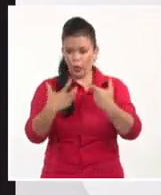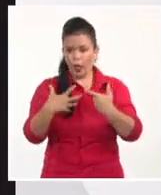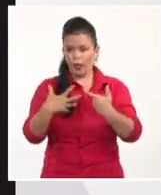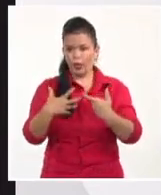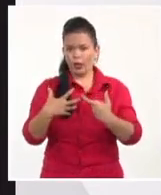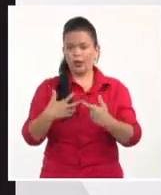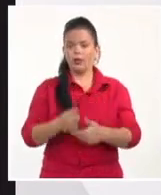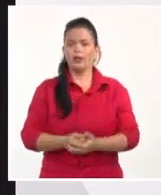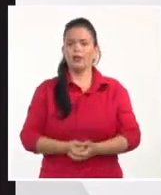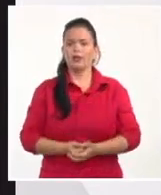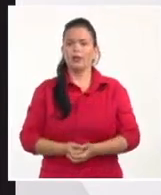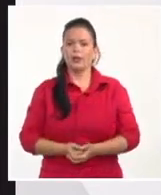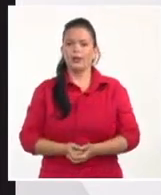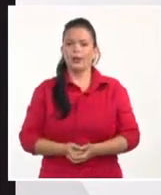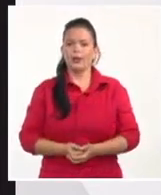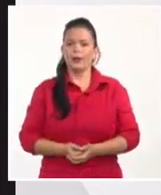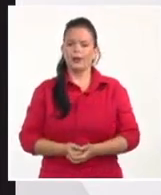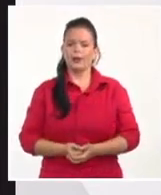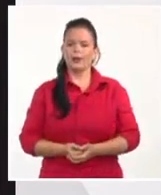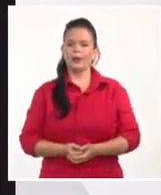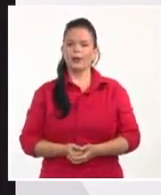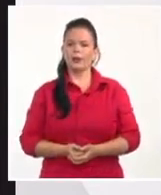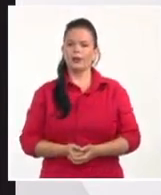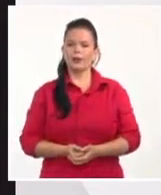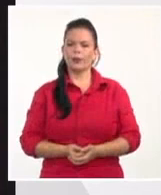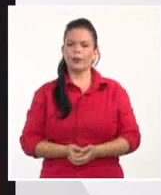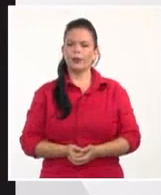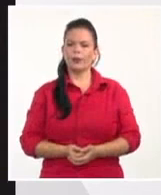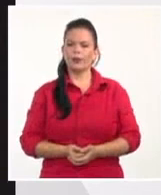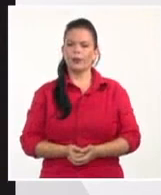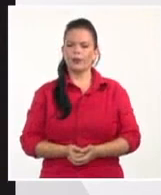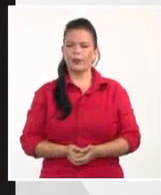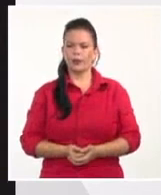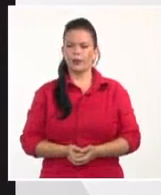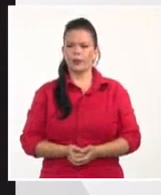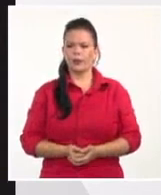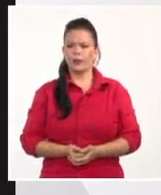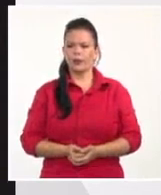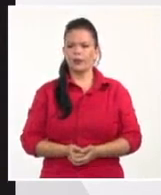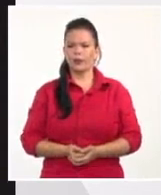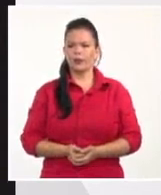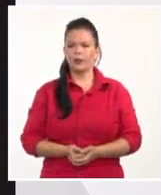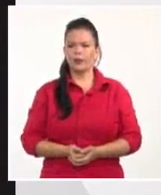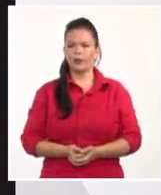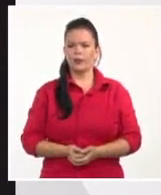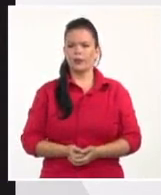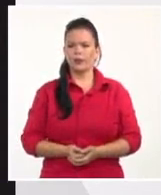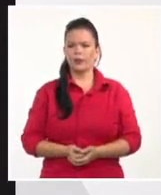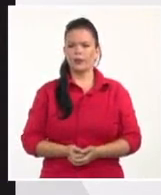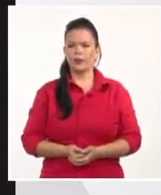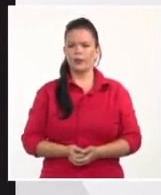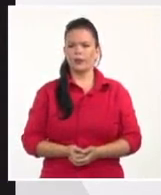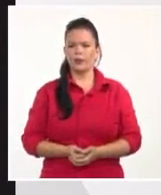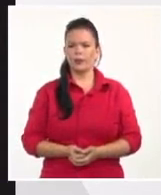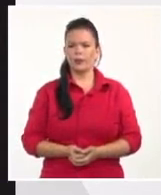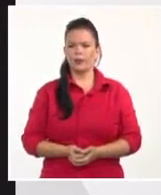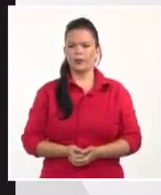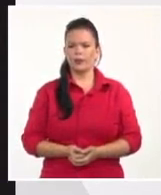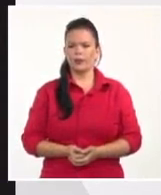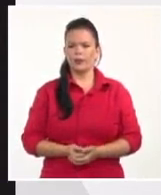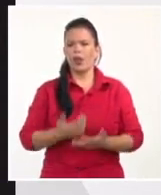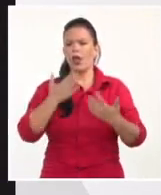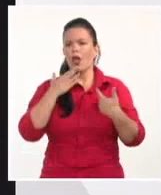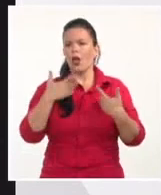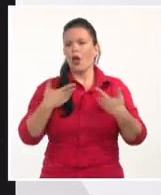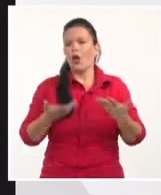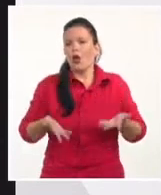es cómo el disparador del asunto de esta campaña SOS